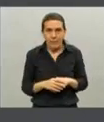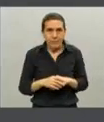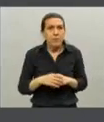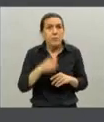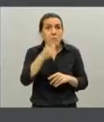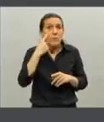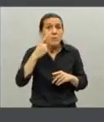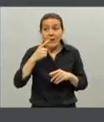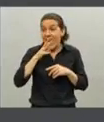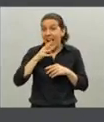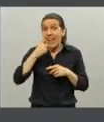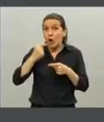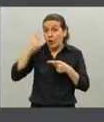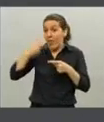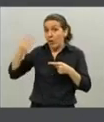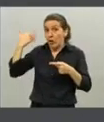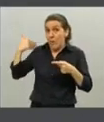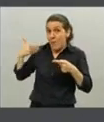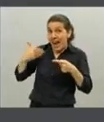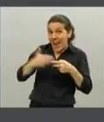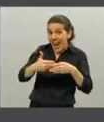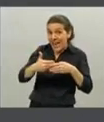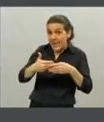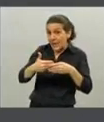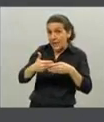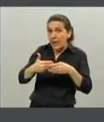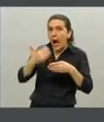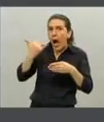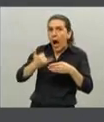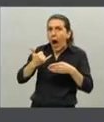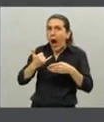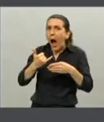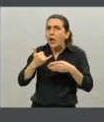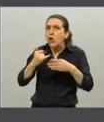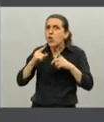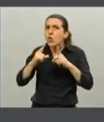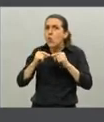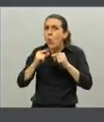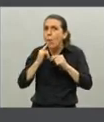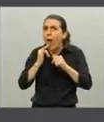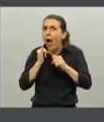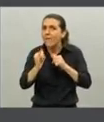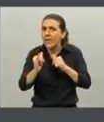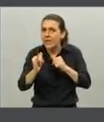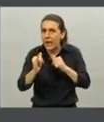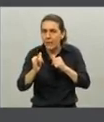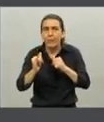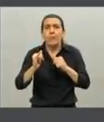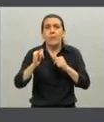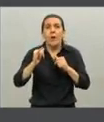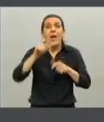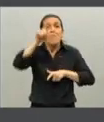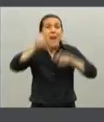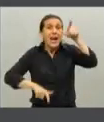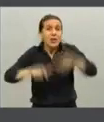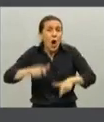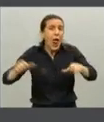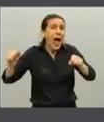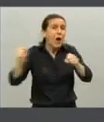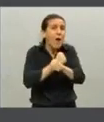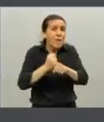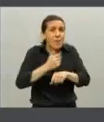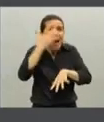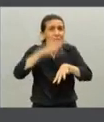En estos 14 días que han pasado, hay un dato que quiero remarcar. Del total de casos confirmados